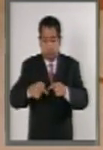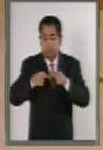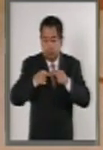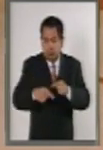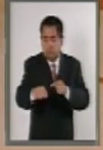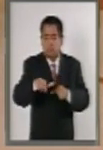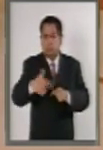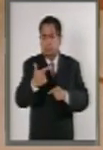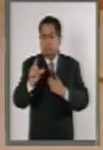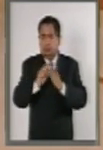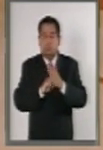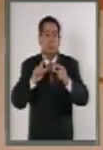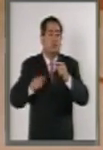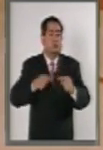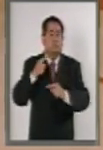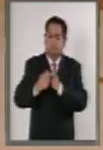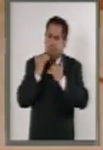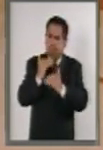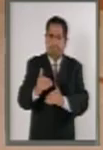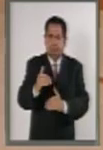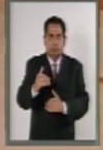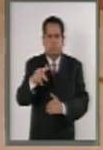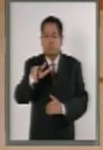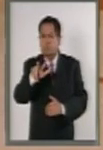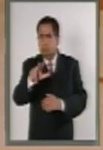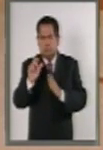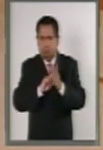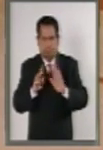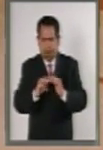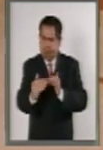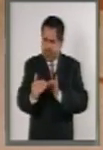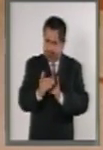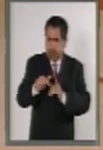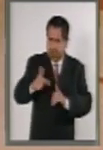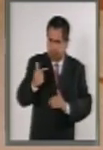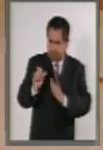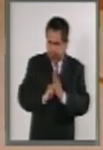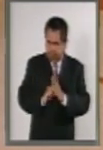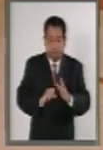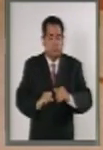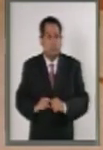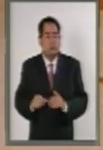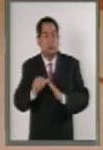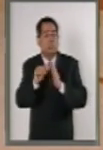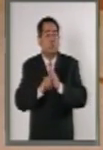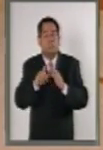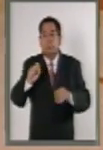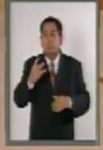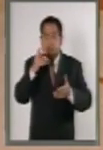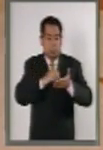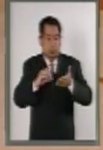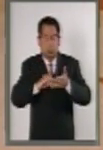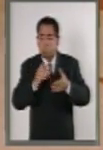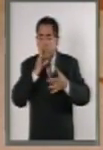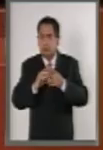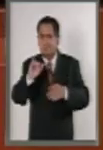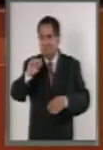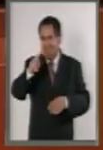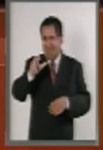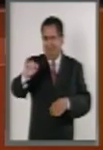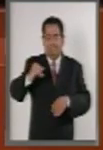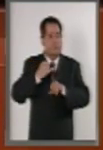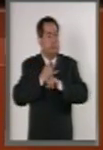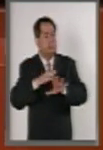en los 18 meses, como lo señalaba el dictamen. En el artículo 24 se estableció que el informe que rinda actualmente el INAI